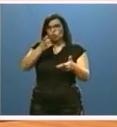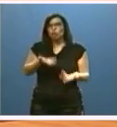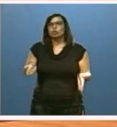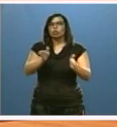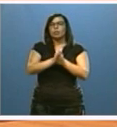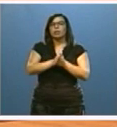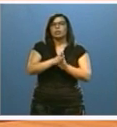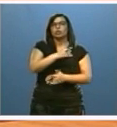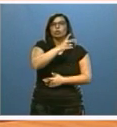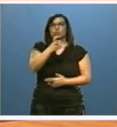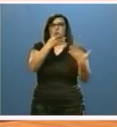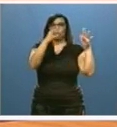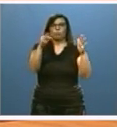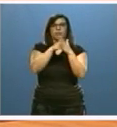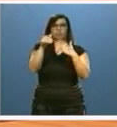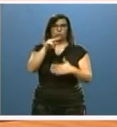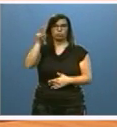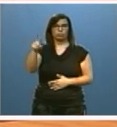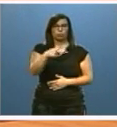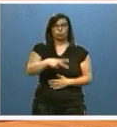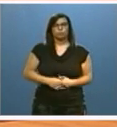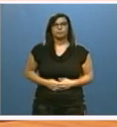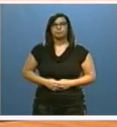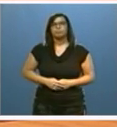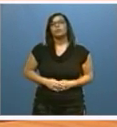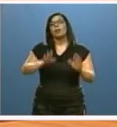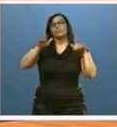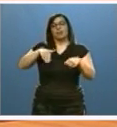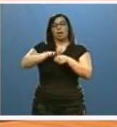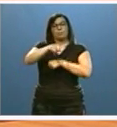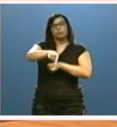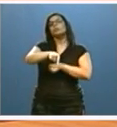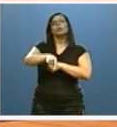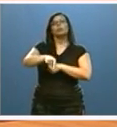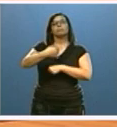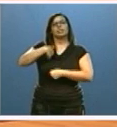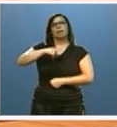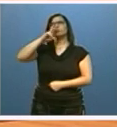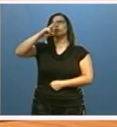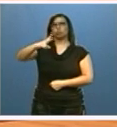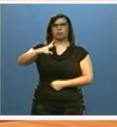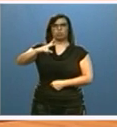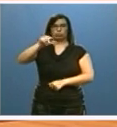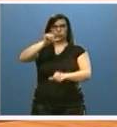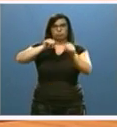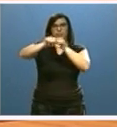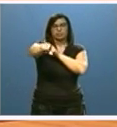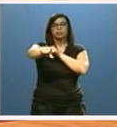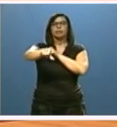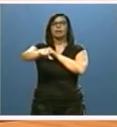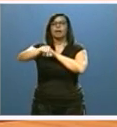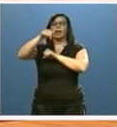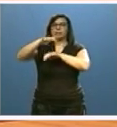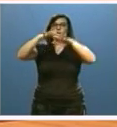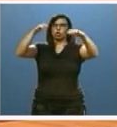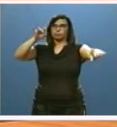290 millones. Finalmente, en este ámbito, en este segundo año de legislatura, enviaremos a las Cortes